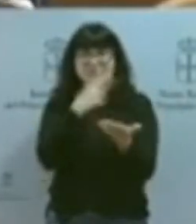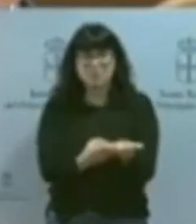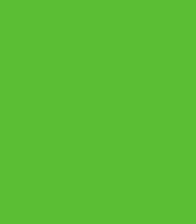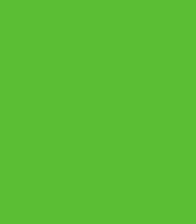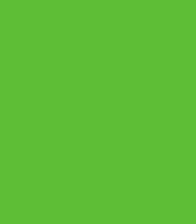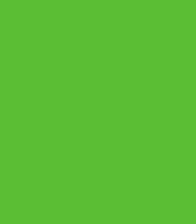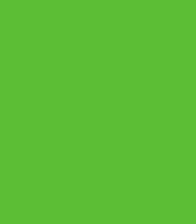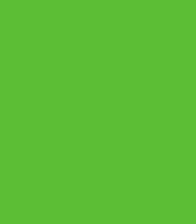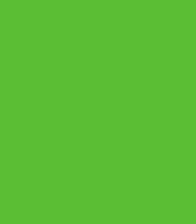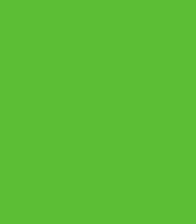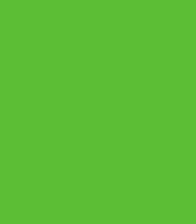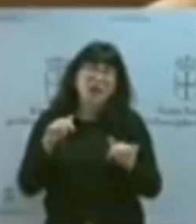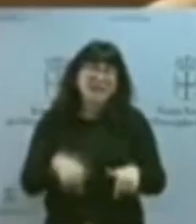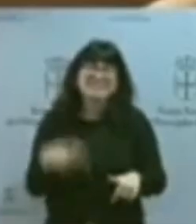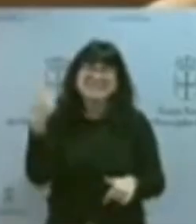de este palacio.